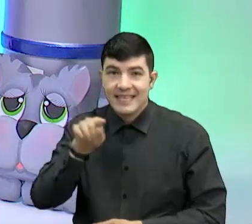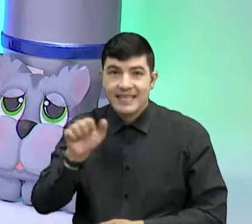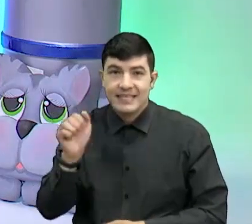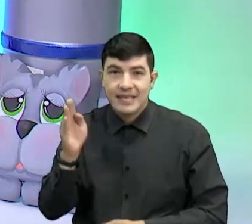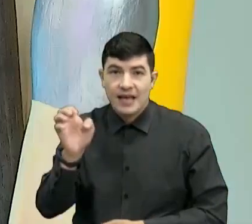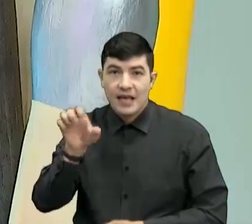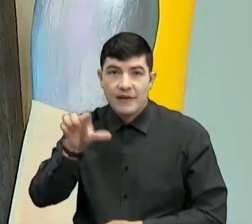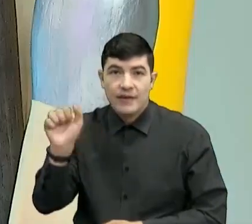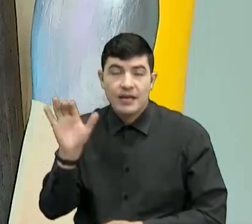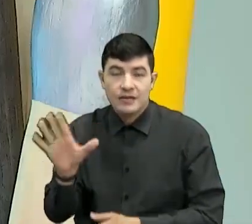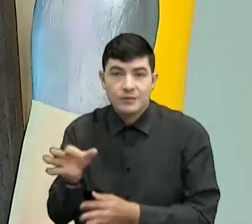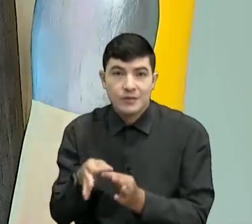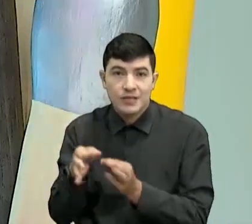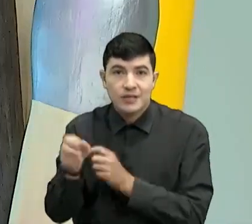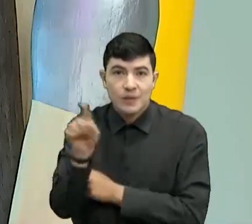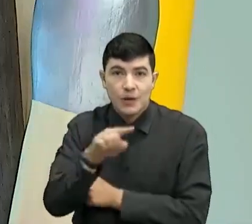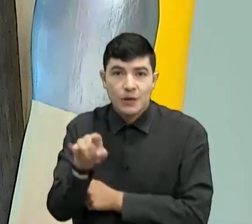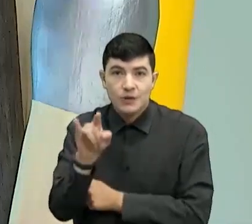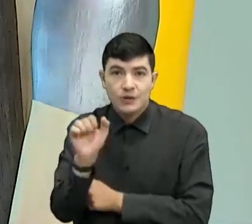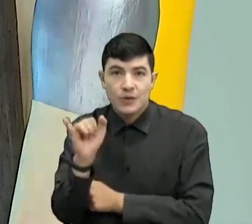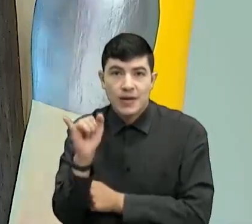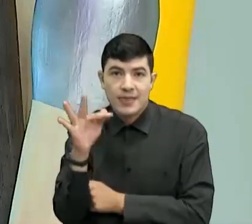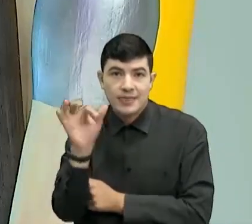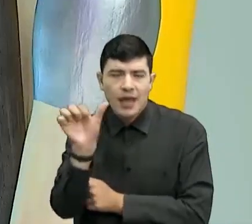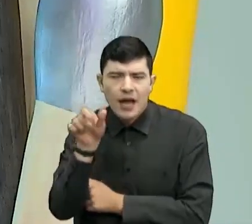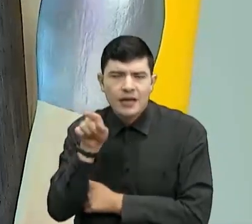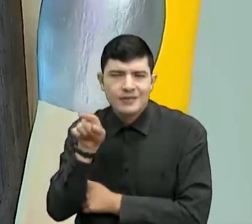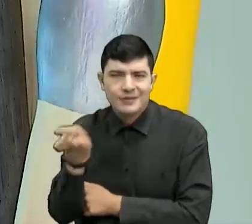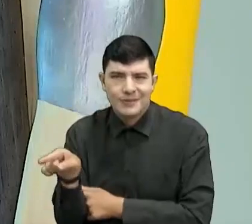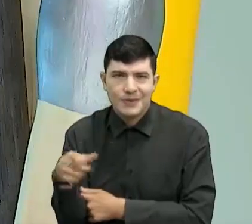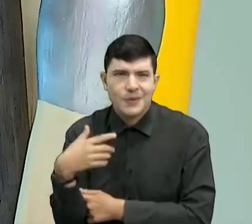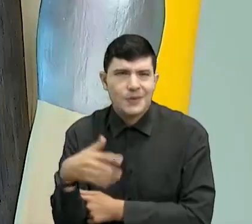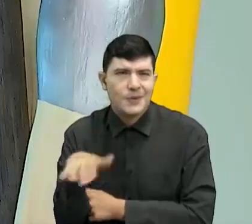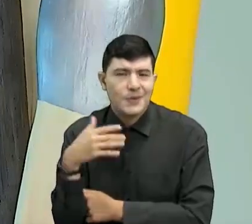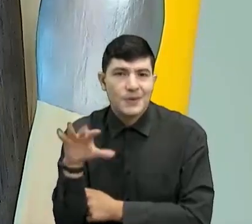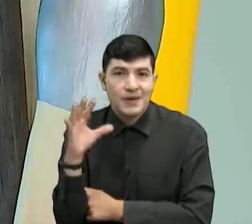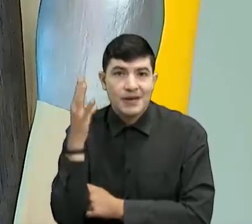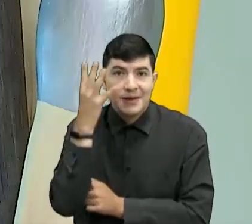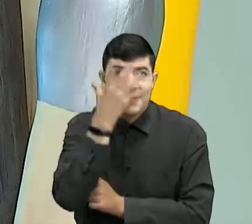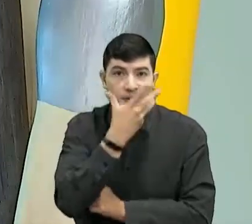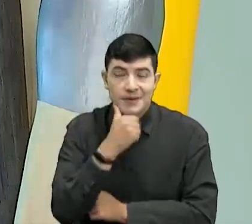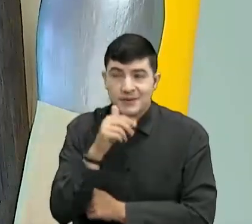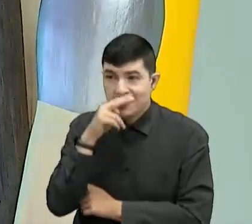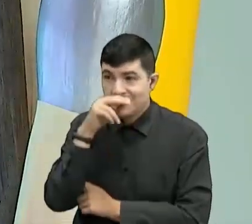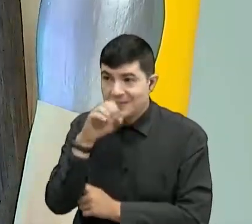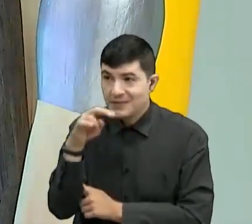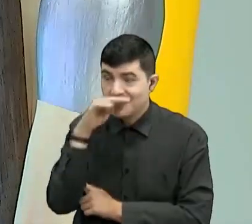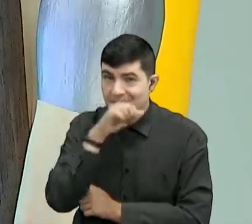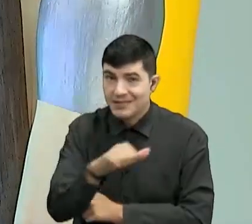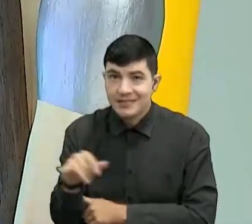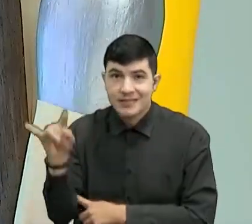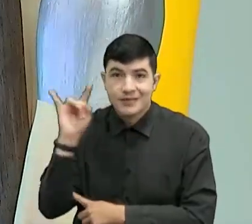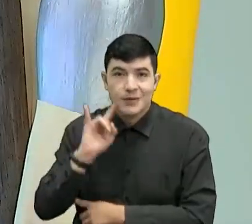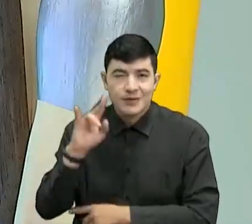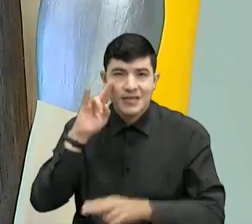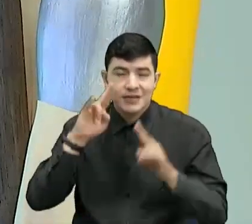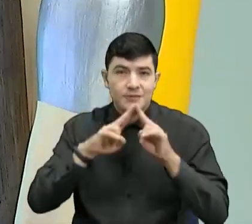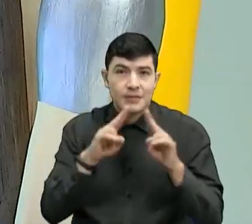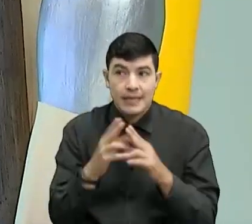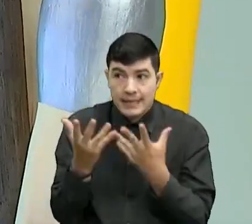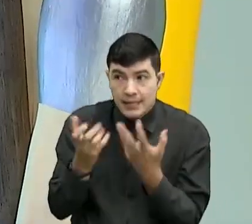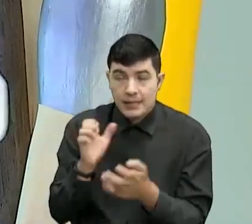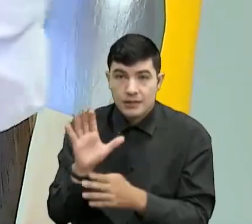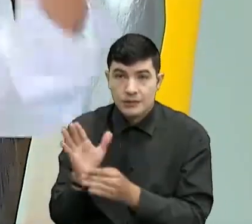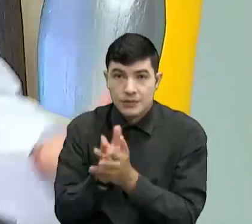desde Suaita. ¡Excelente a estos niños! ¡Queridísima, Ala! A la que nos escuchan, nos ven todos los días. Y como queremos que ellos